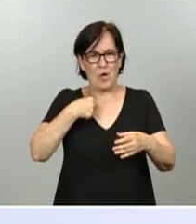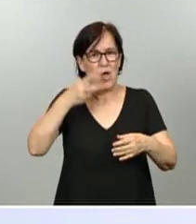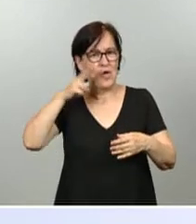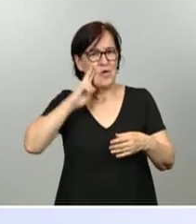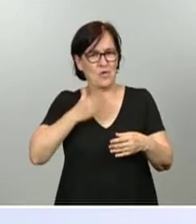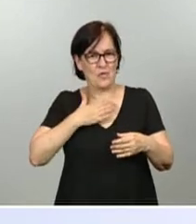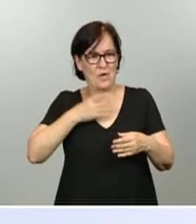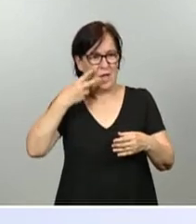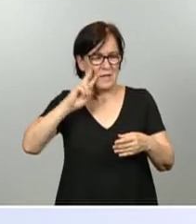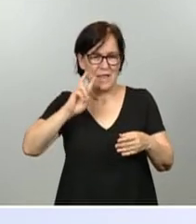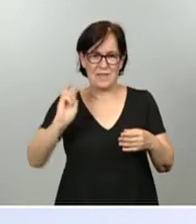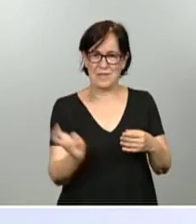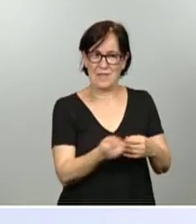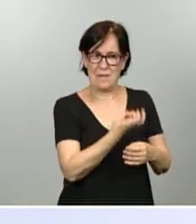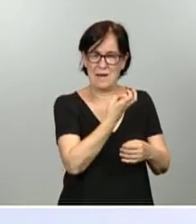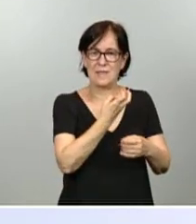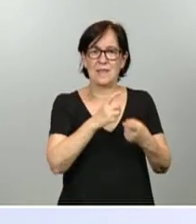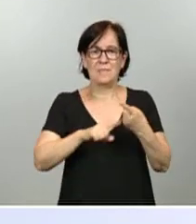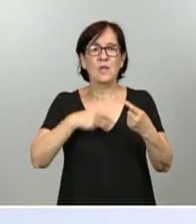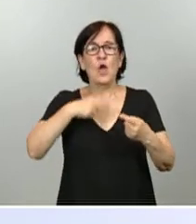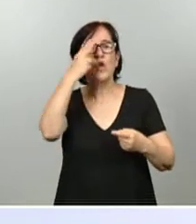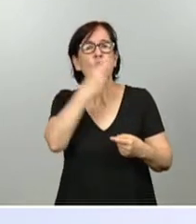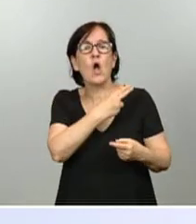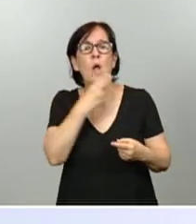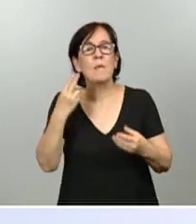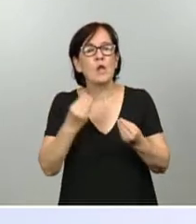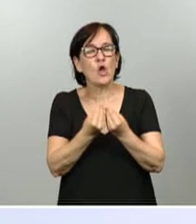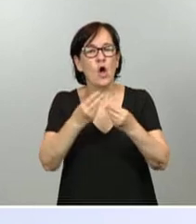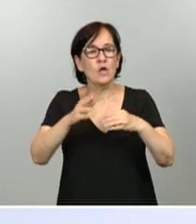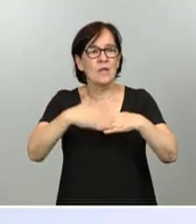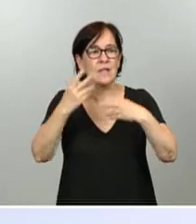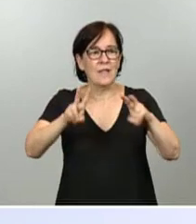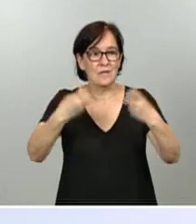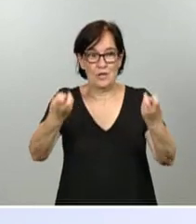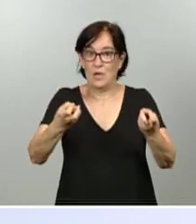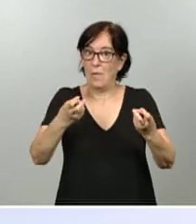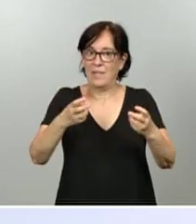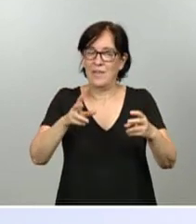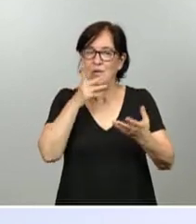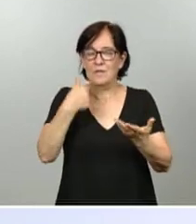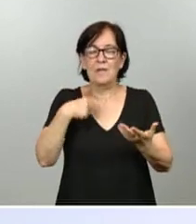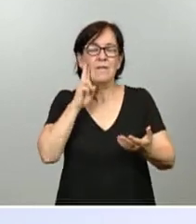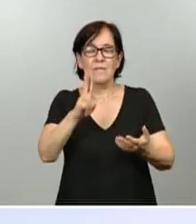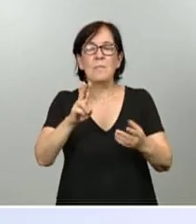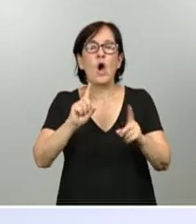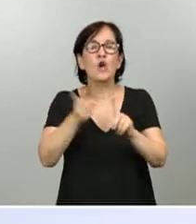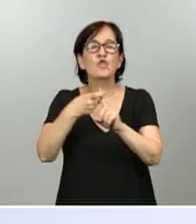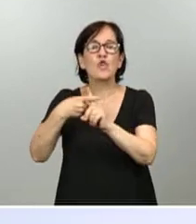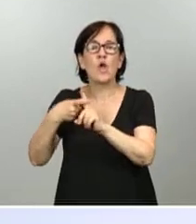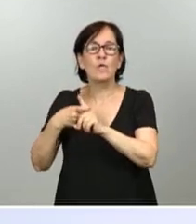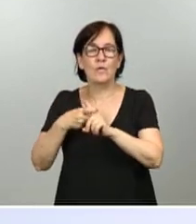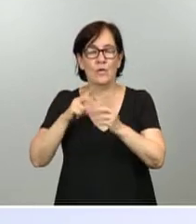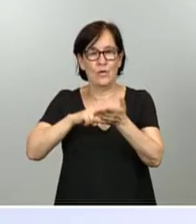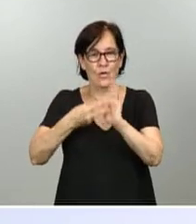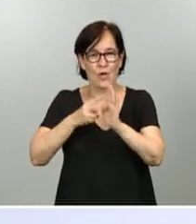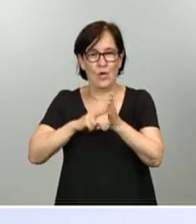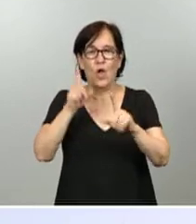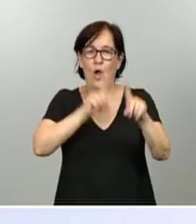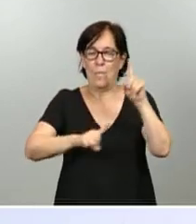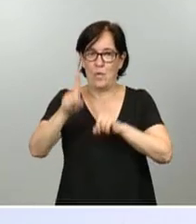diversidad y nuestro compromiso con la innovación, porque vemos en la innovación la solución a muchos de los problemas de nuestra sociedad.